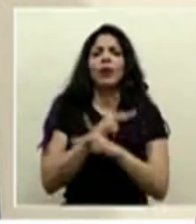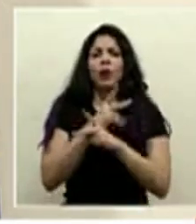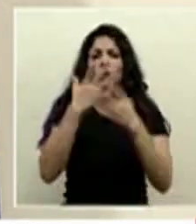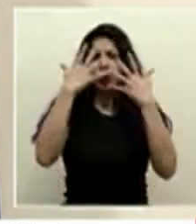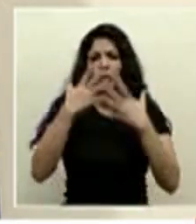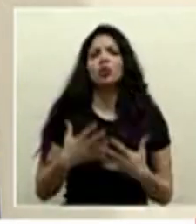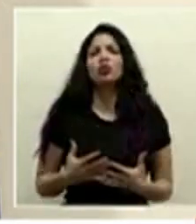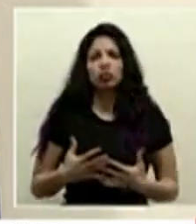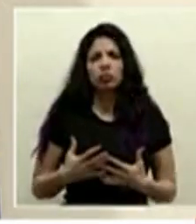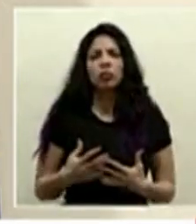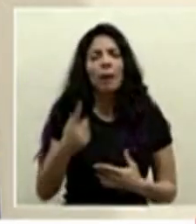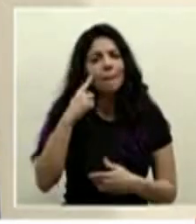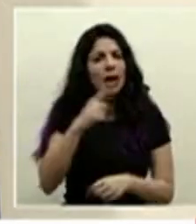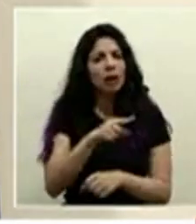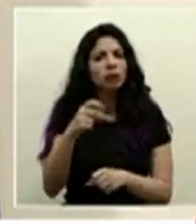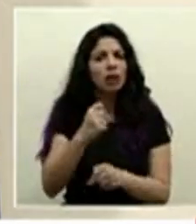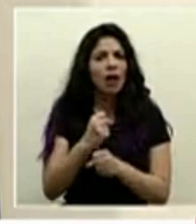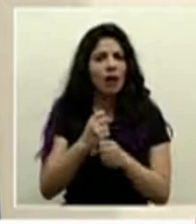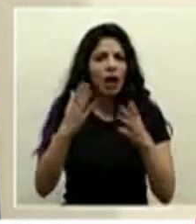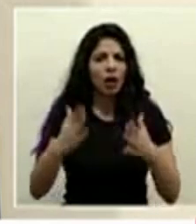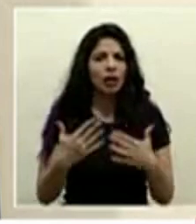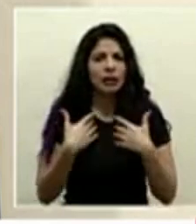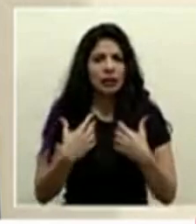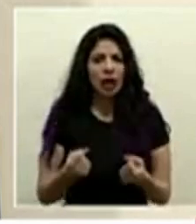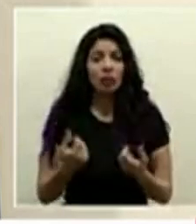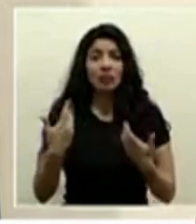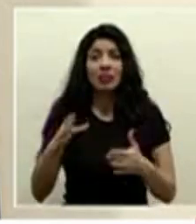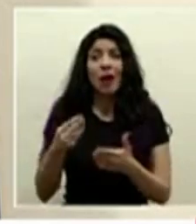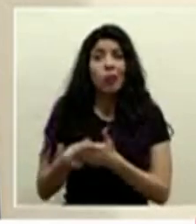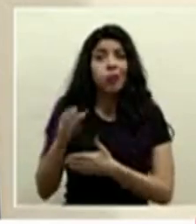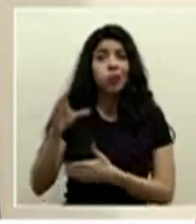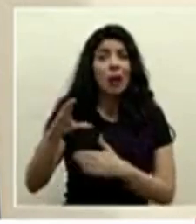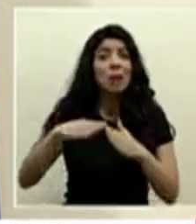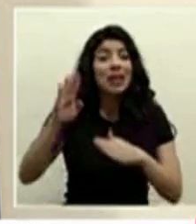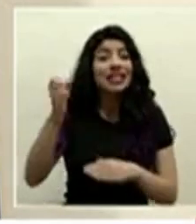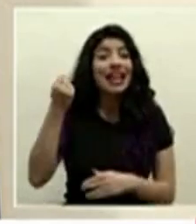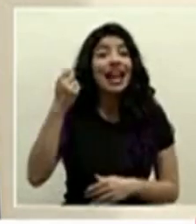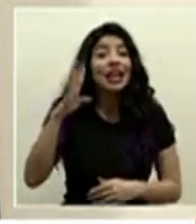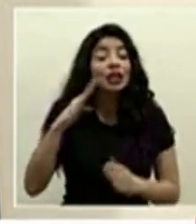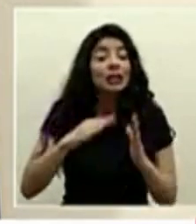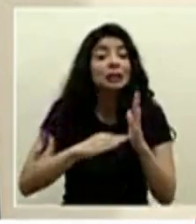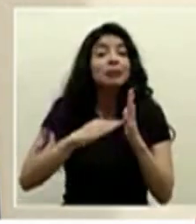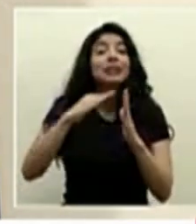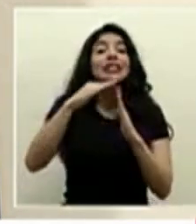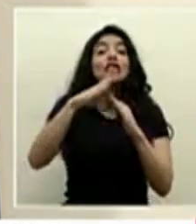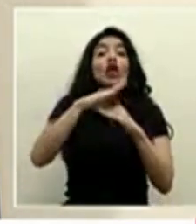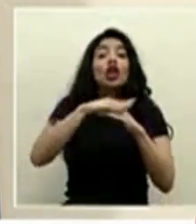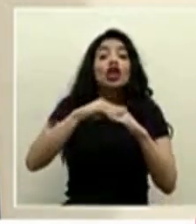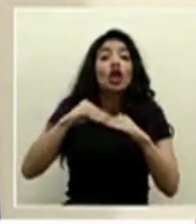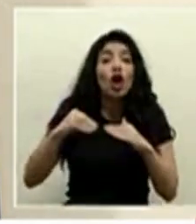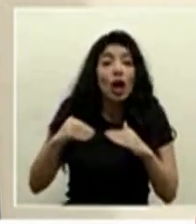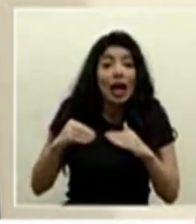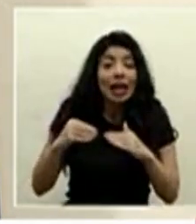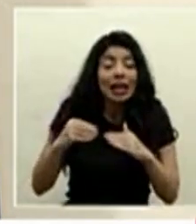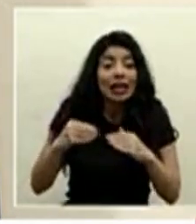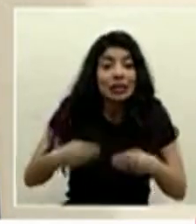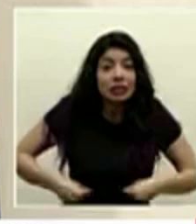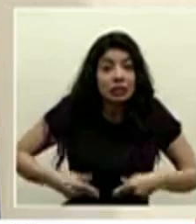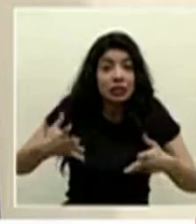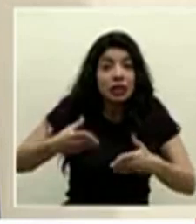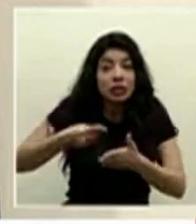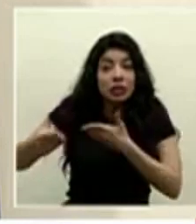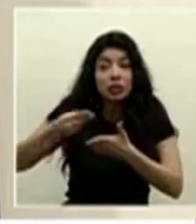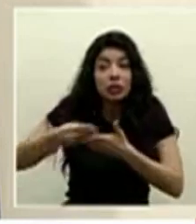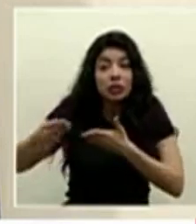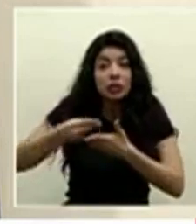para los funcionarios de la salud hemos invertido ya más de 14 millones de dólares en equipo de protección